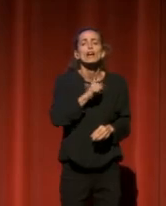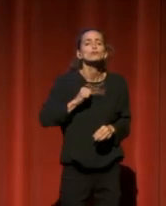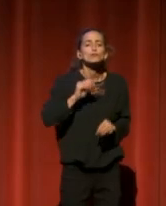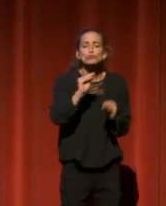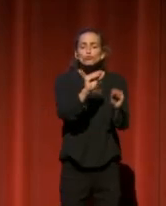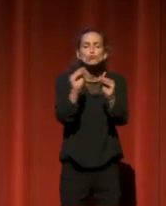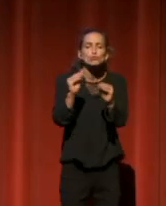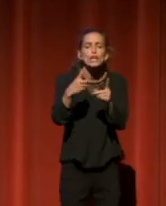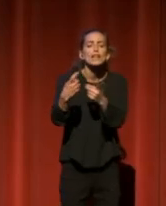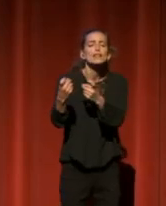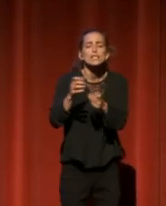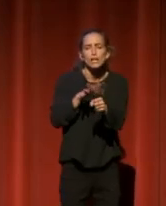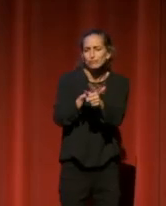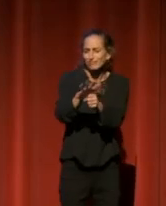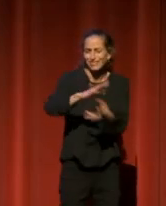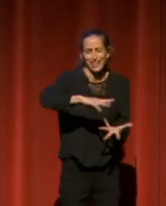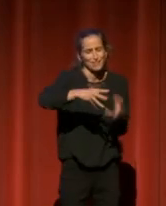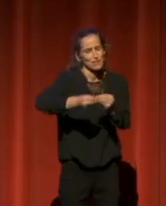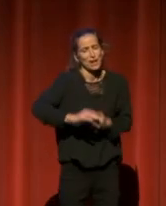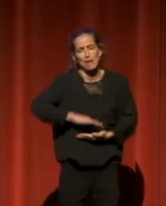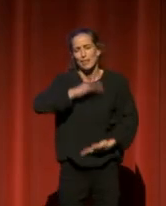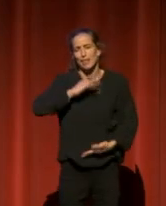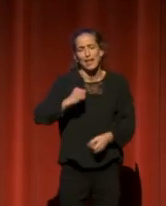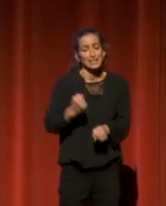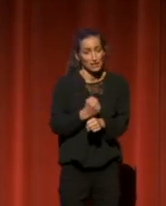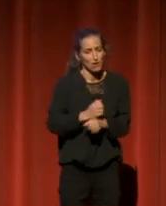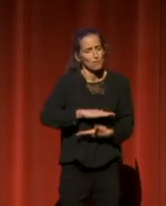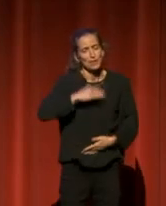Tiene una gran capacidad de adaptación y de trabajo.